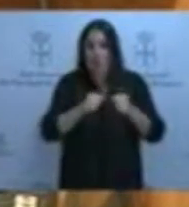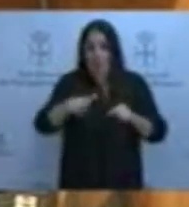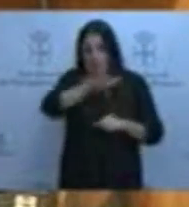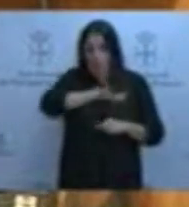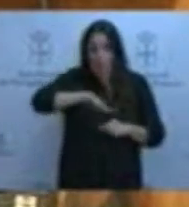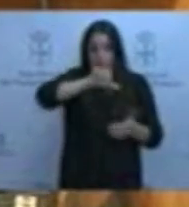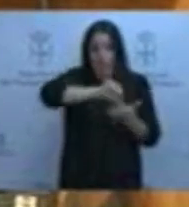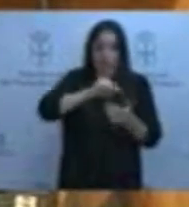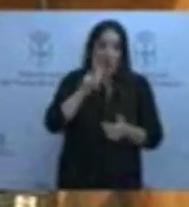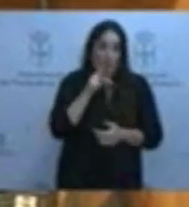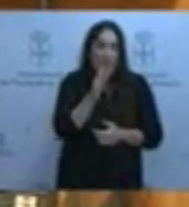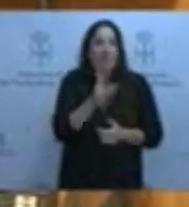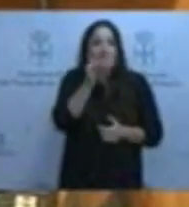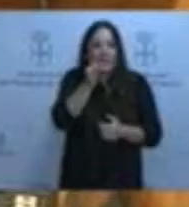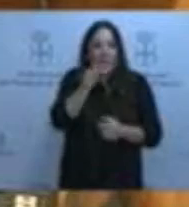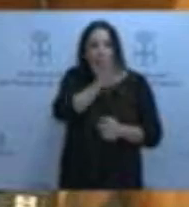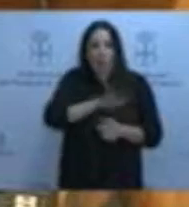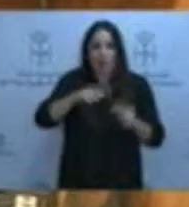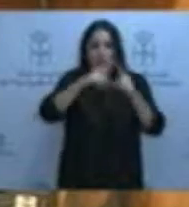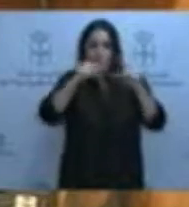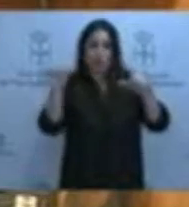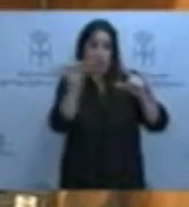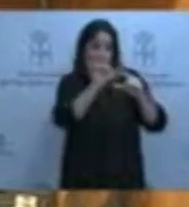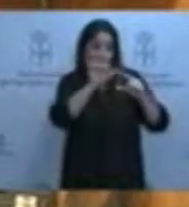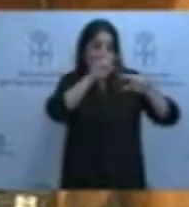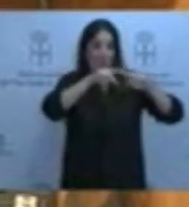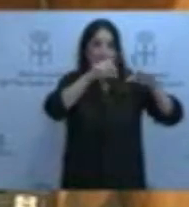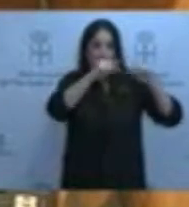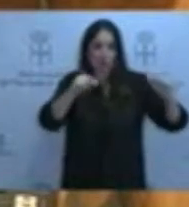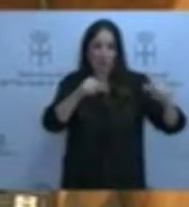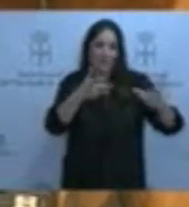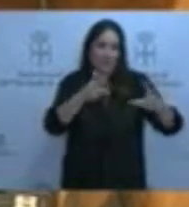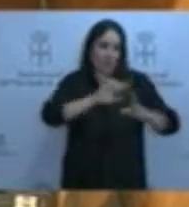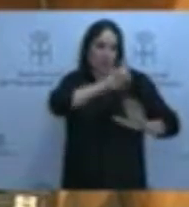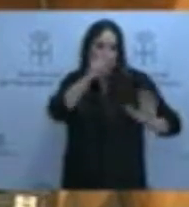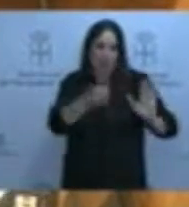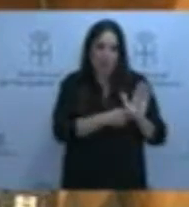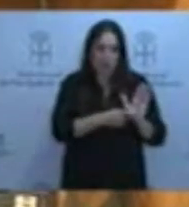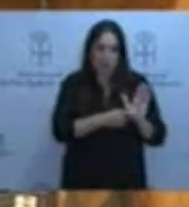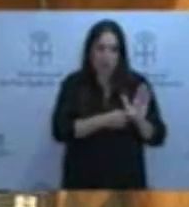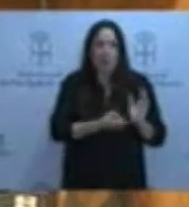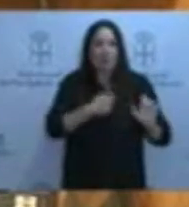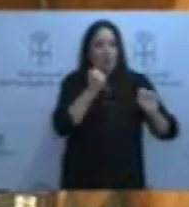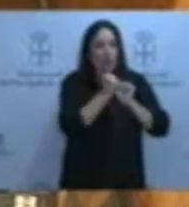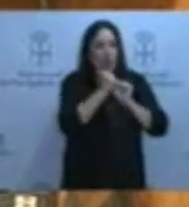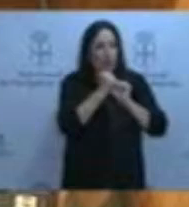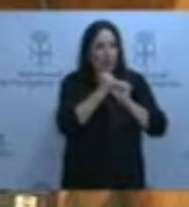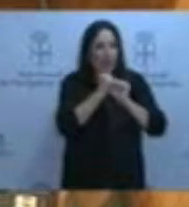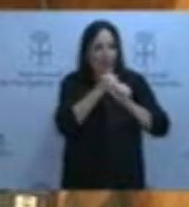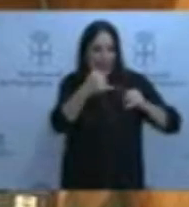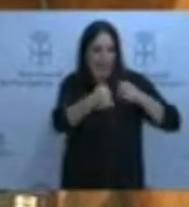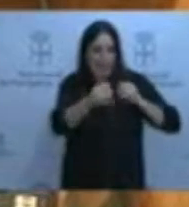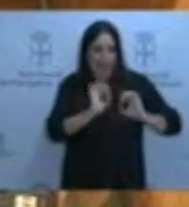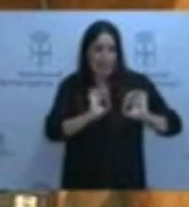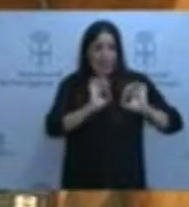Luarca, sino para el conjunto del occidente del Principado de Asturias, es total. Hemos trabajado así. Yo creo que los hechos